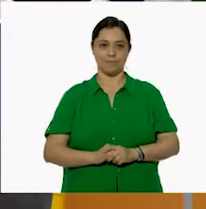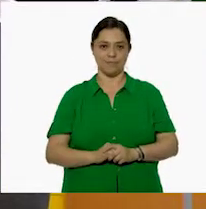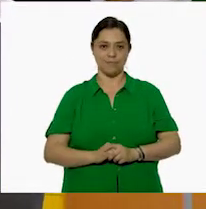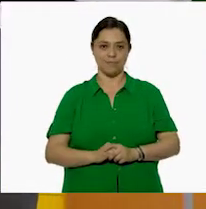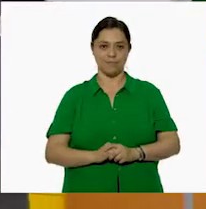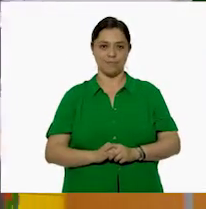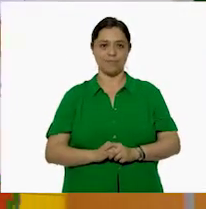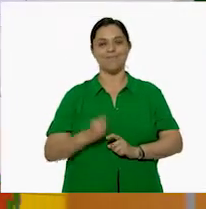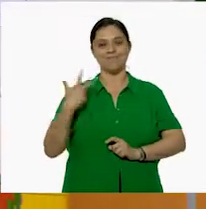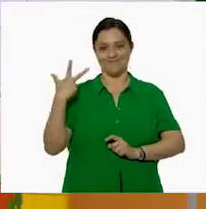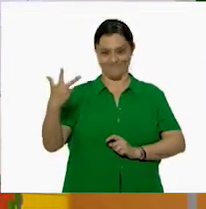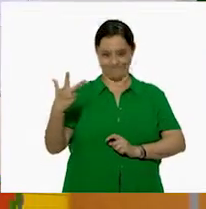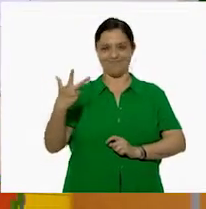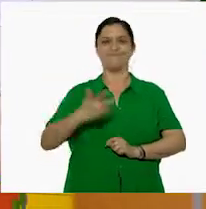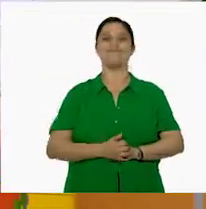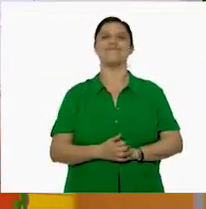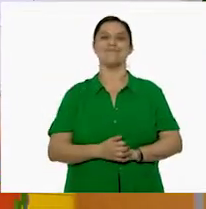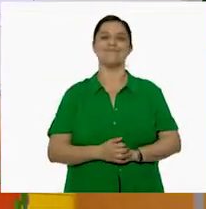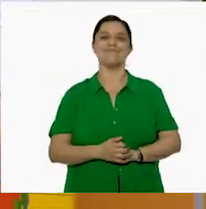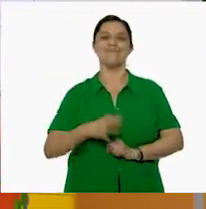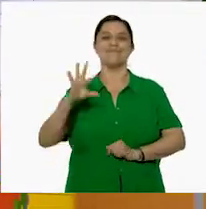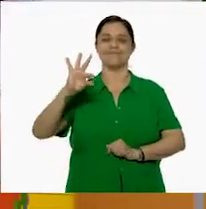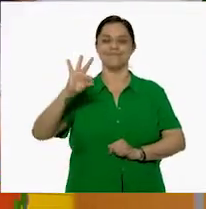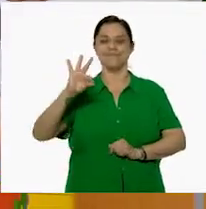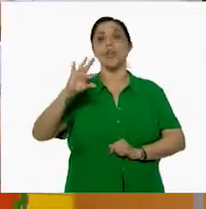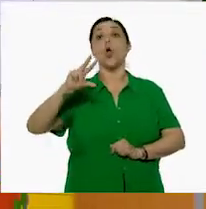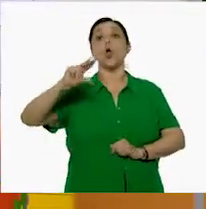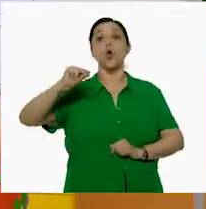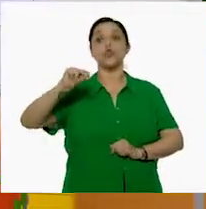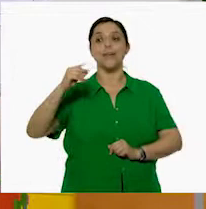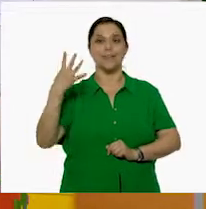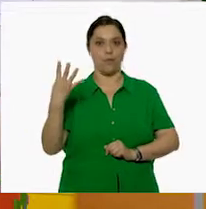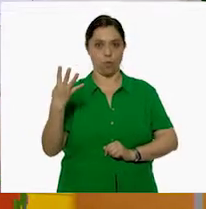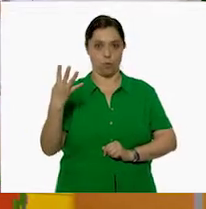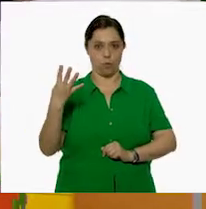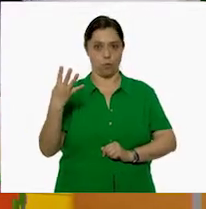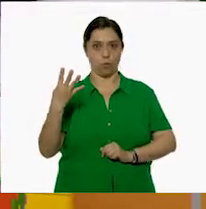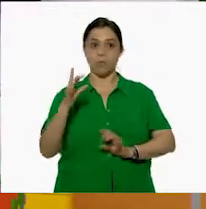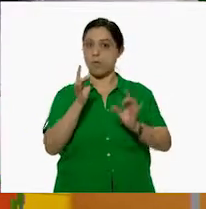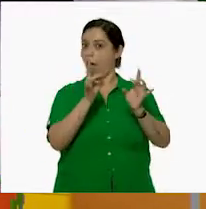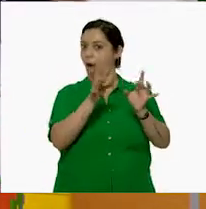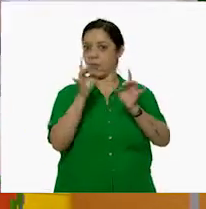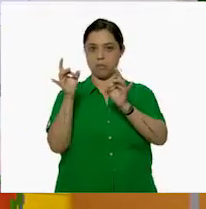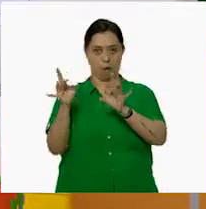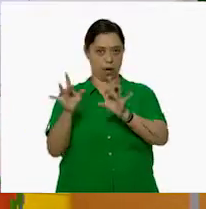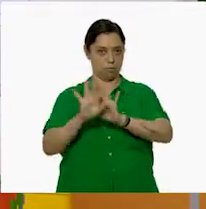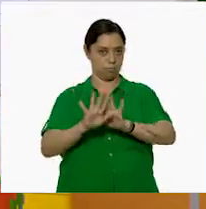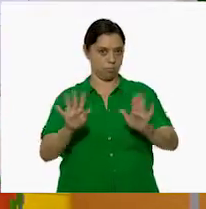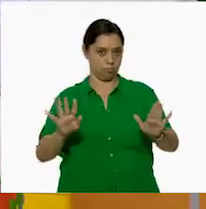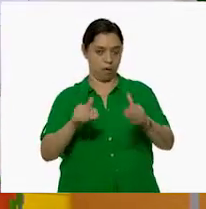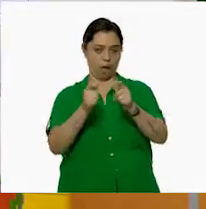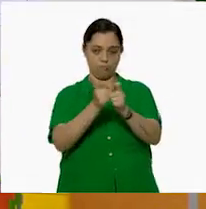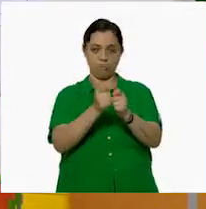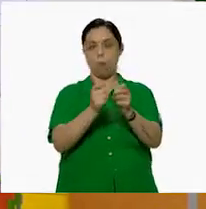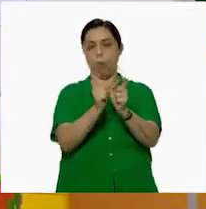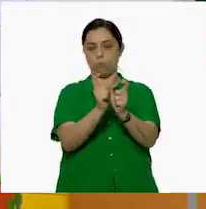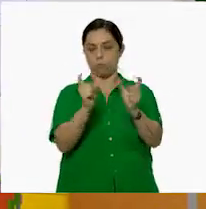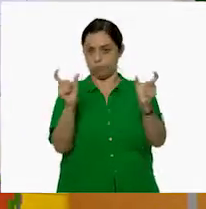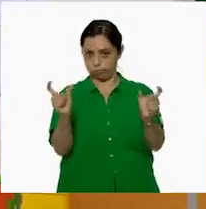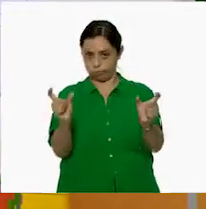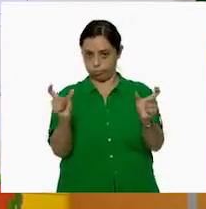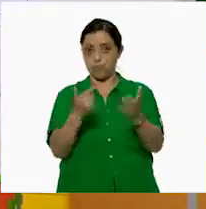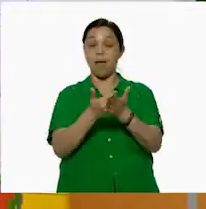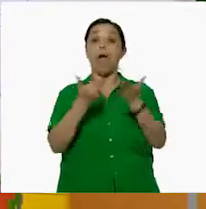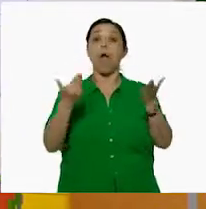8. Muy bien. Muy bien, 84. Ya tenemos nuestras multiplicaciones por separado. Ahora es hora de